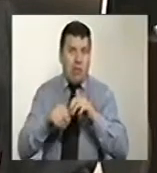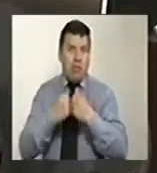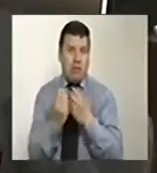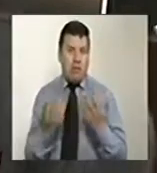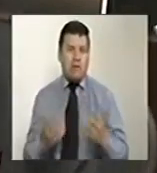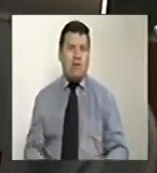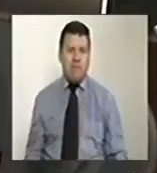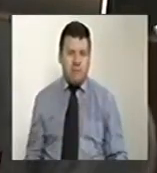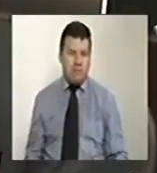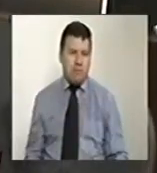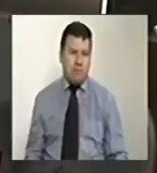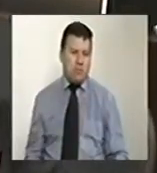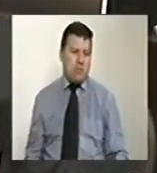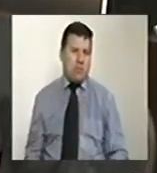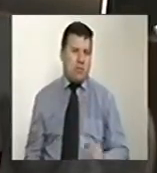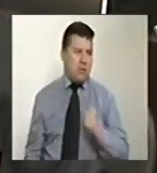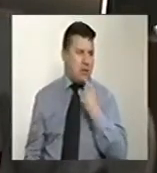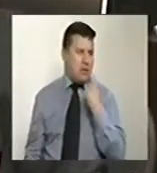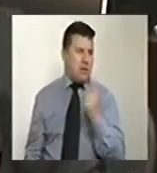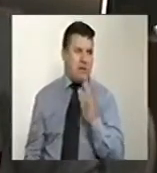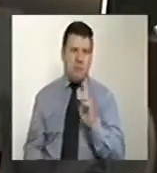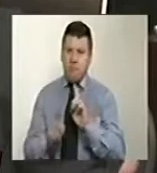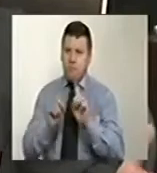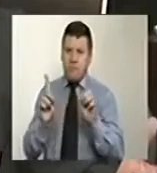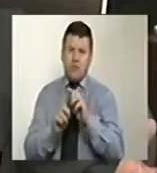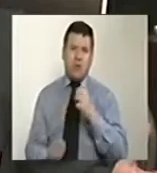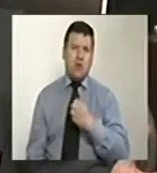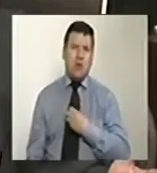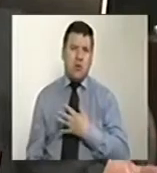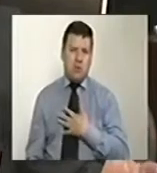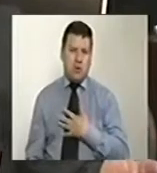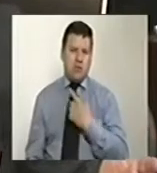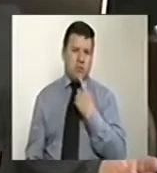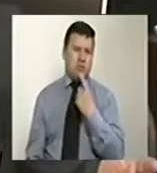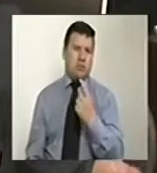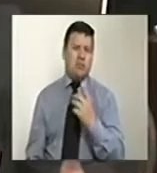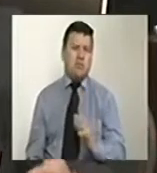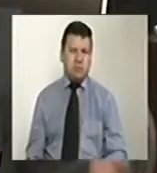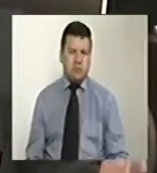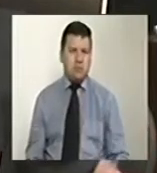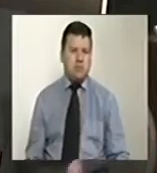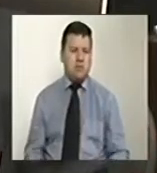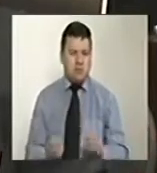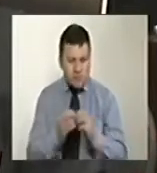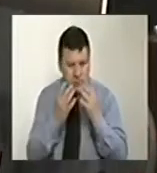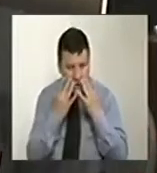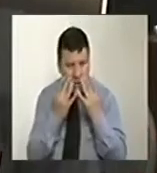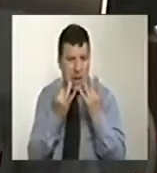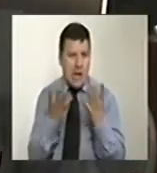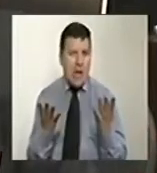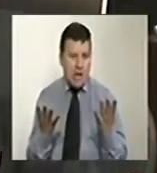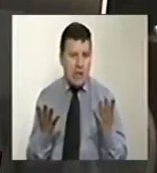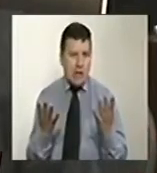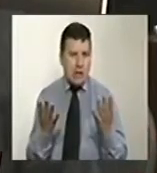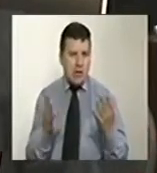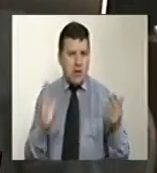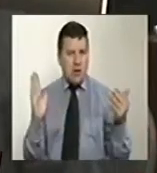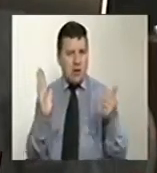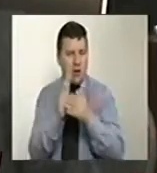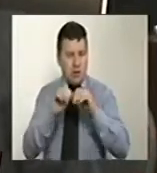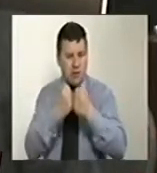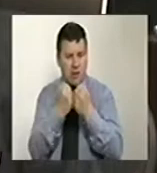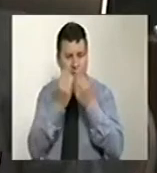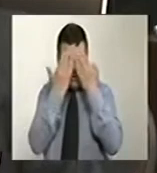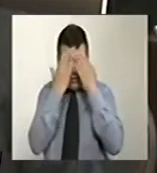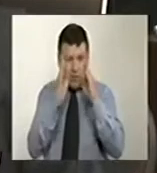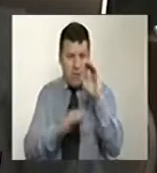Y aquí lo hemos repetido en diferentes oportunidades, como lo más grave es su atentado contra la democracia